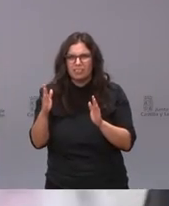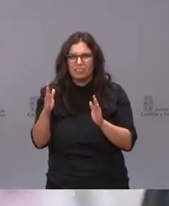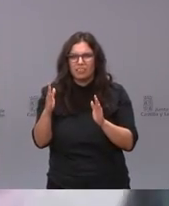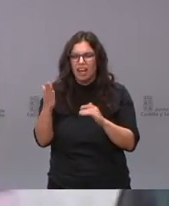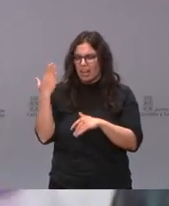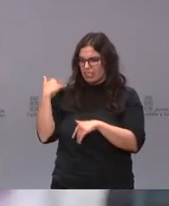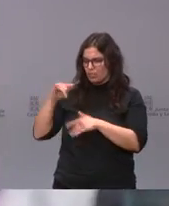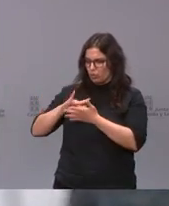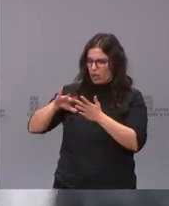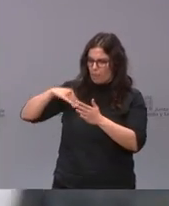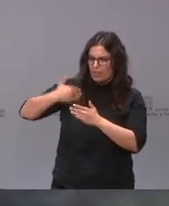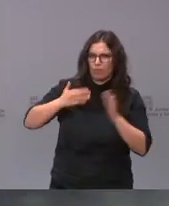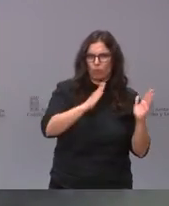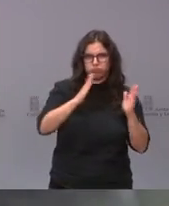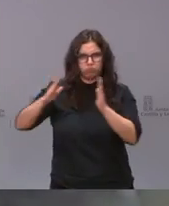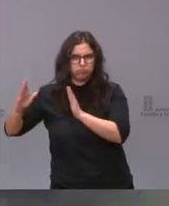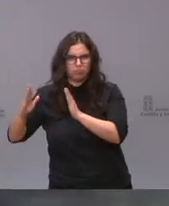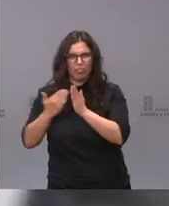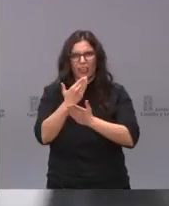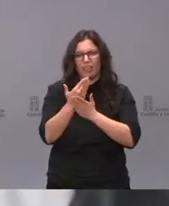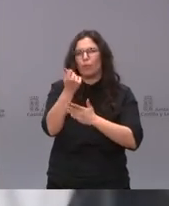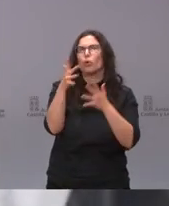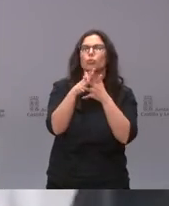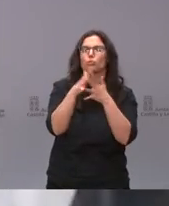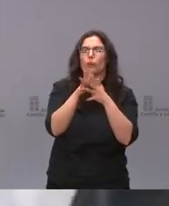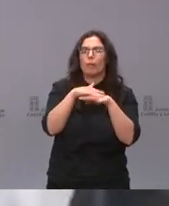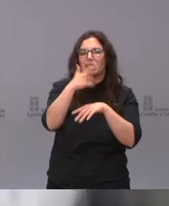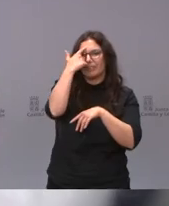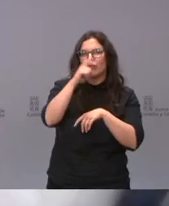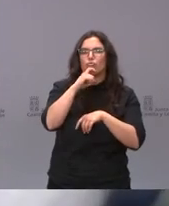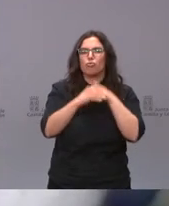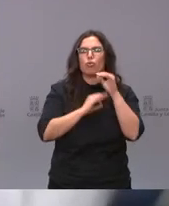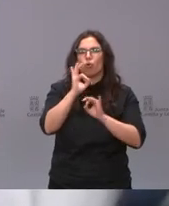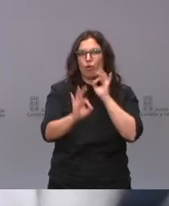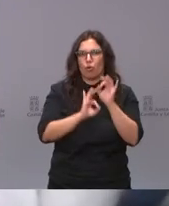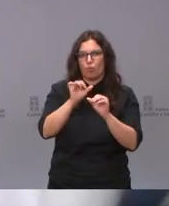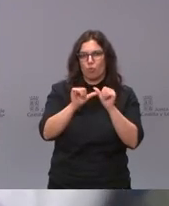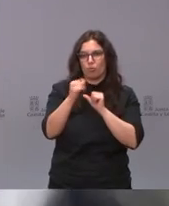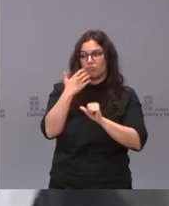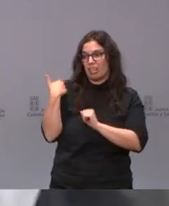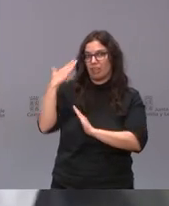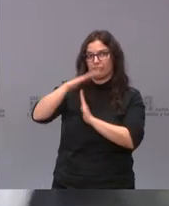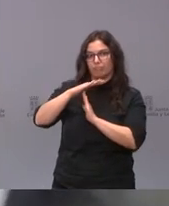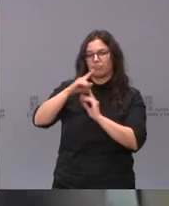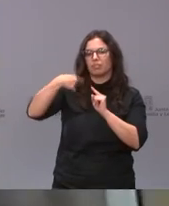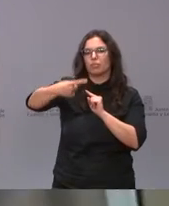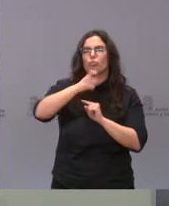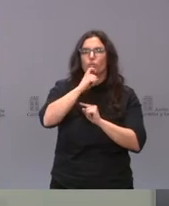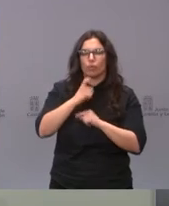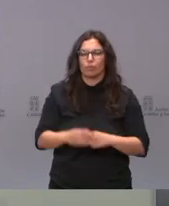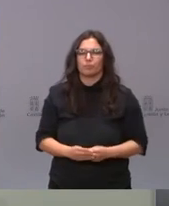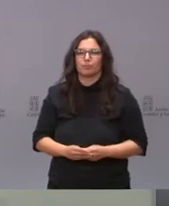cómo va a ser la estructura a seguir a partir de ahora para recuperar a las personas que no que ayer se quedaron sin la vacuna muchas gracias